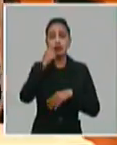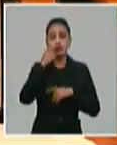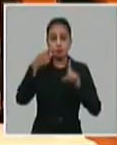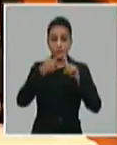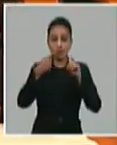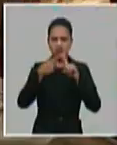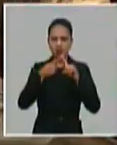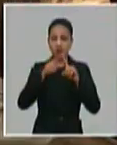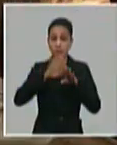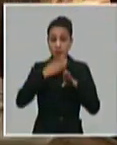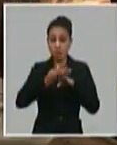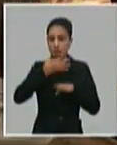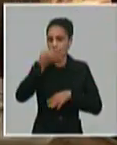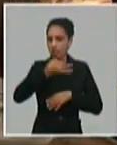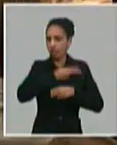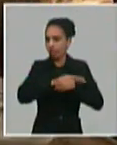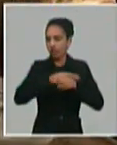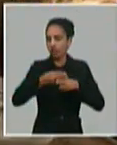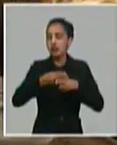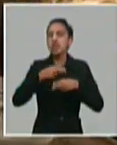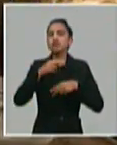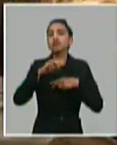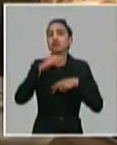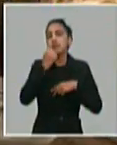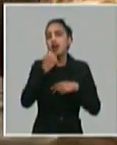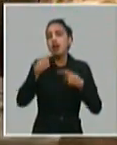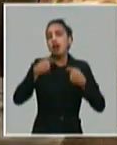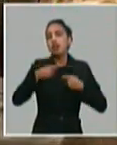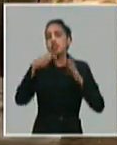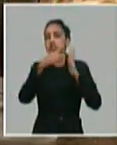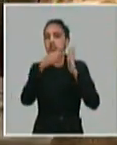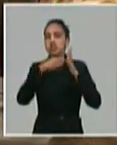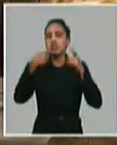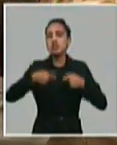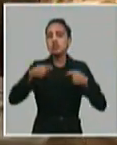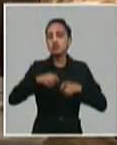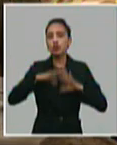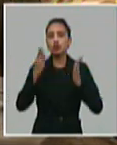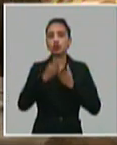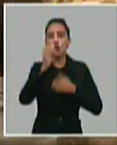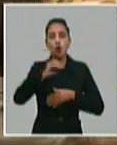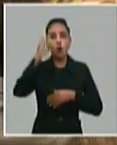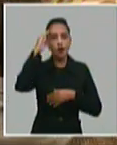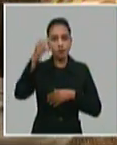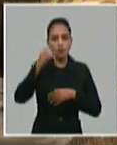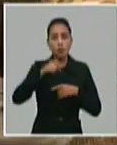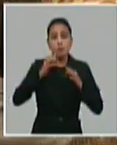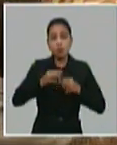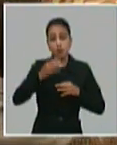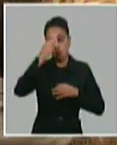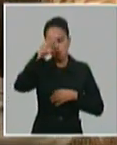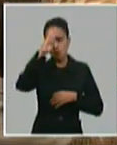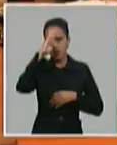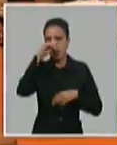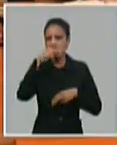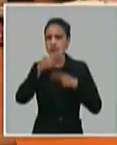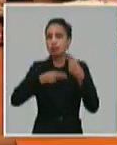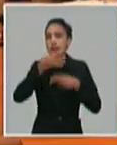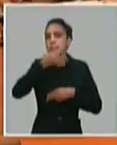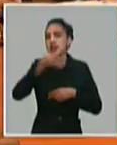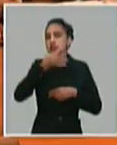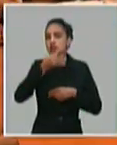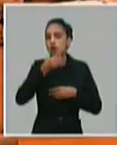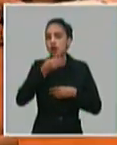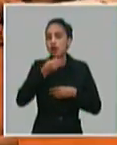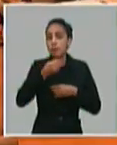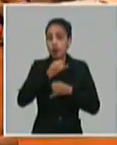Después de toda esta explicación que implica, por supuesto, decisiones de todos los organismos de la Administración Central del Estado, ¿qué decisiones hacerle a nuestro pueblo y a